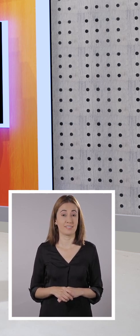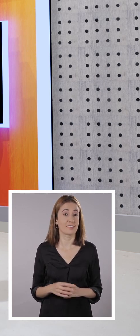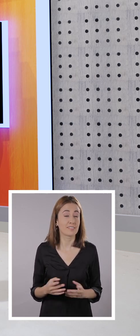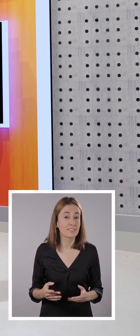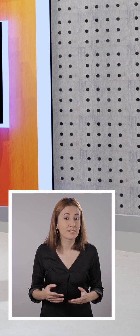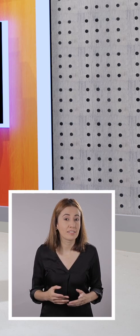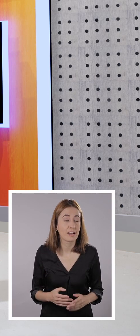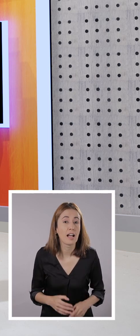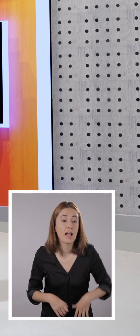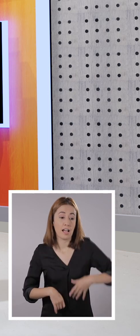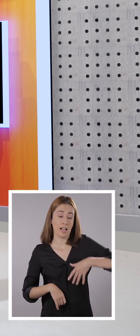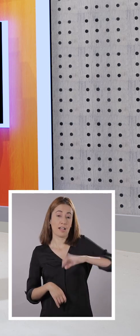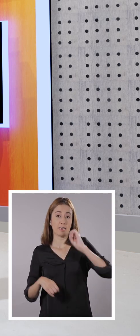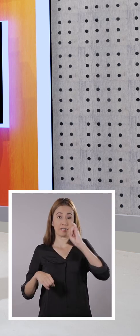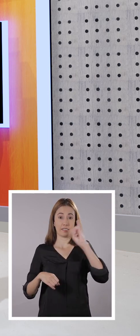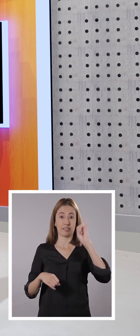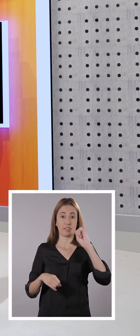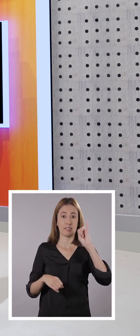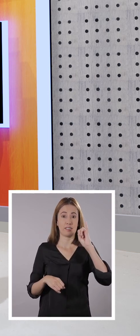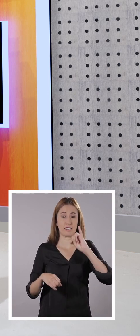Suba la rodilla izquierda.